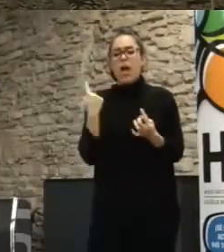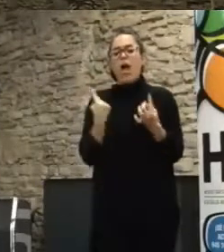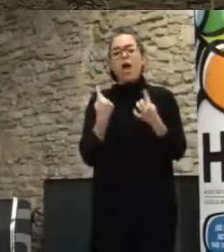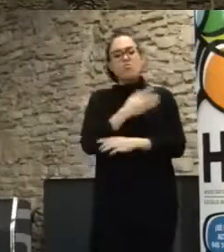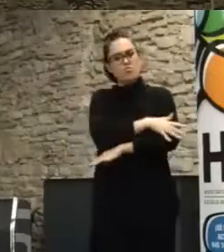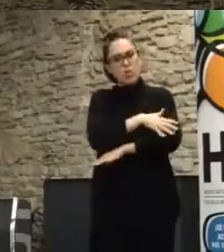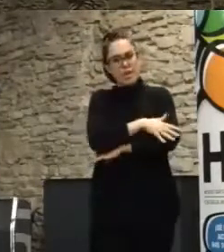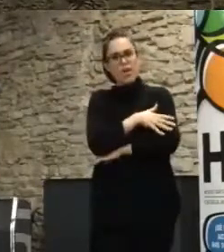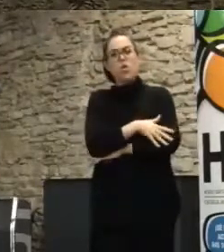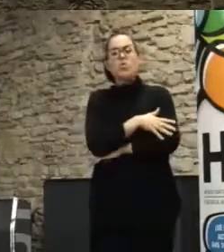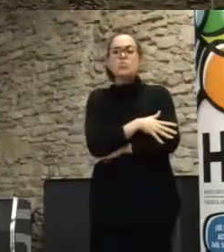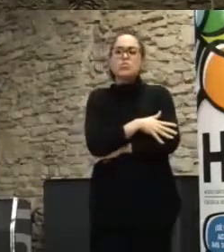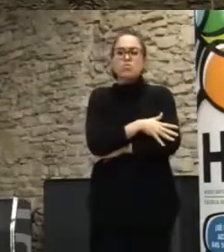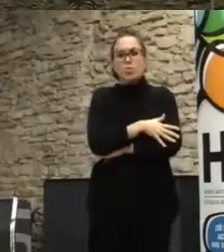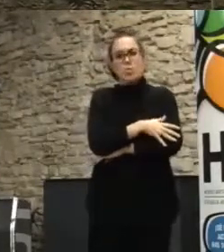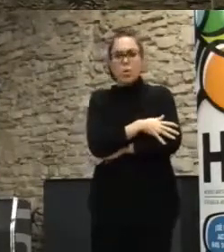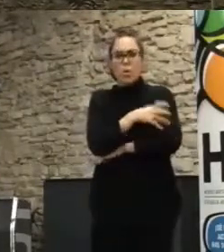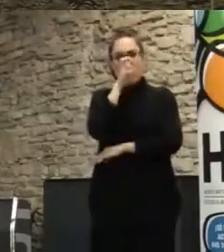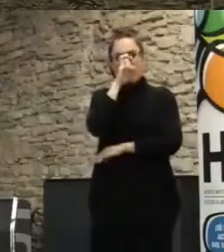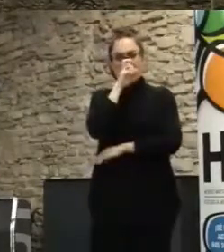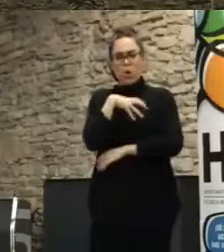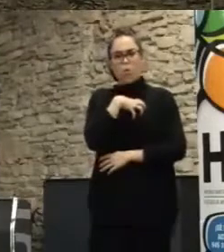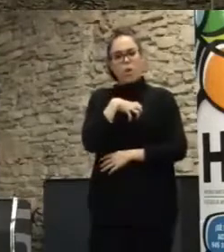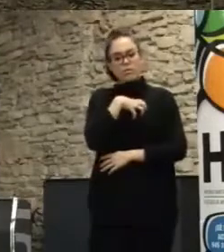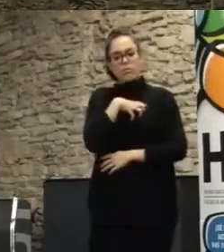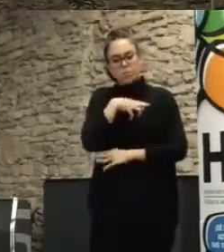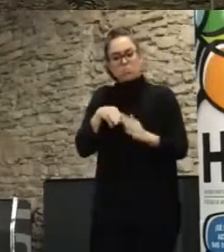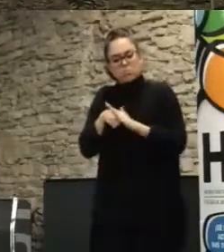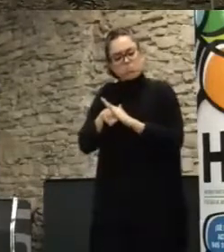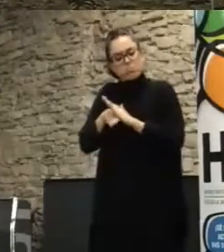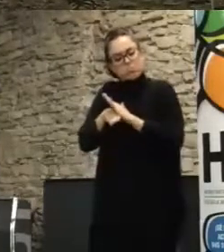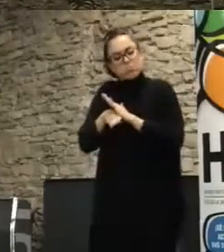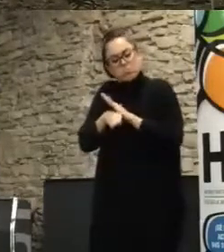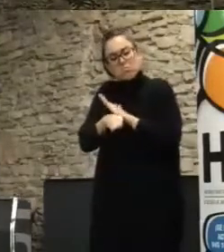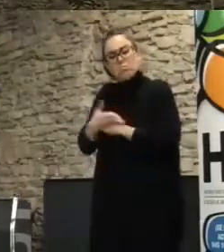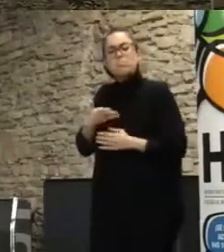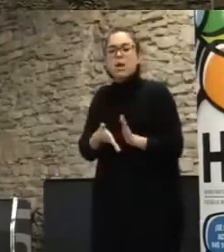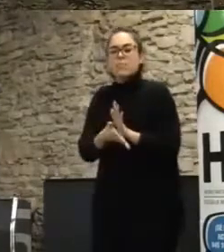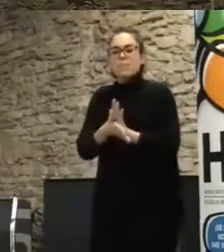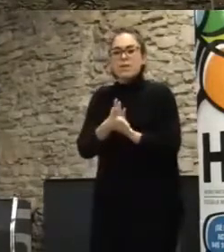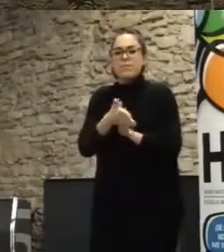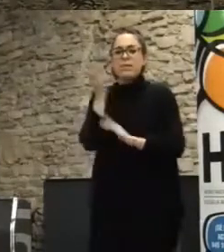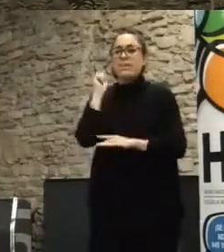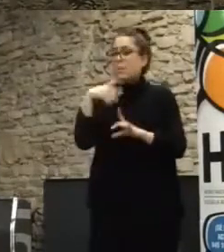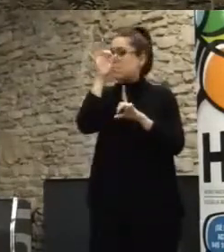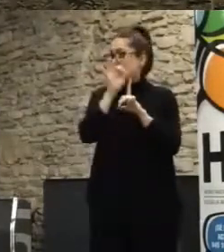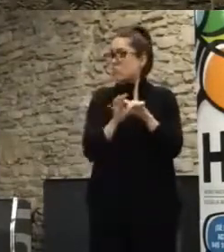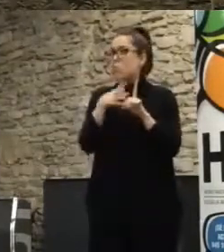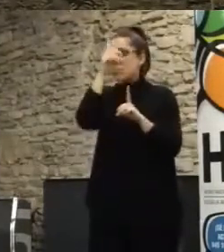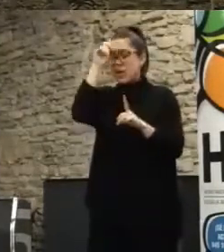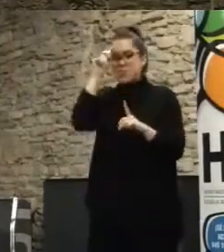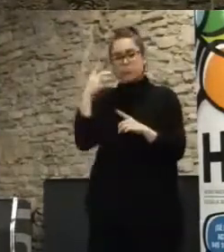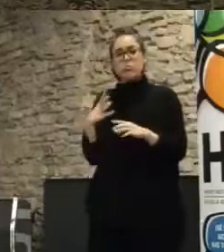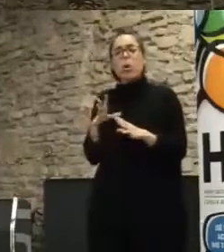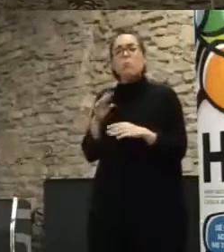conservador le cuesta más, pero están entrando, acaban de entrar algunas ciudades del PP, por ejemplo, a usarse el software de Madrid. Entonces, bueno,